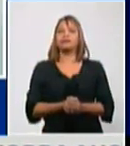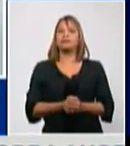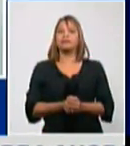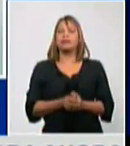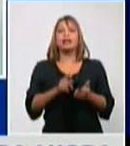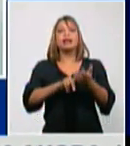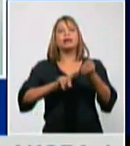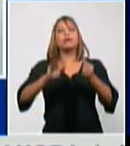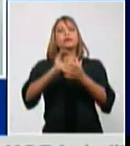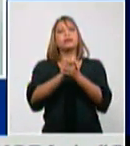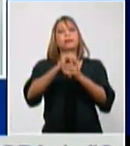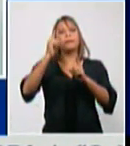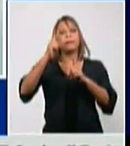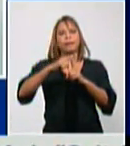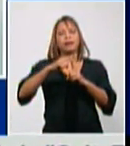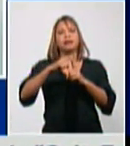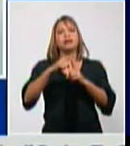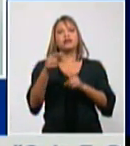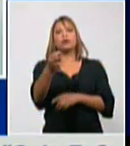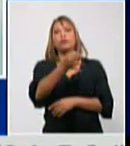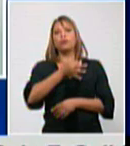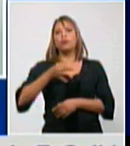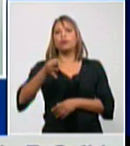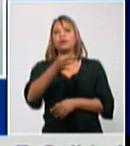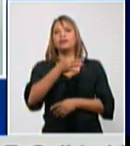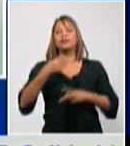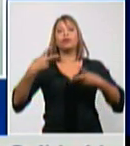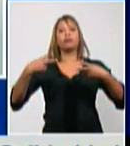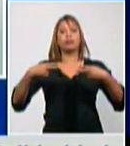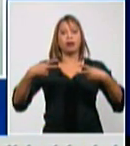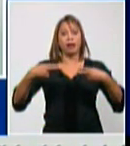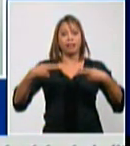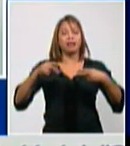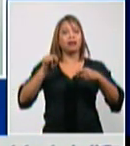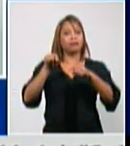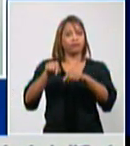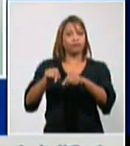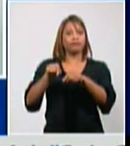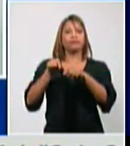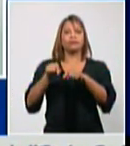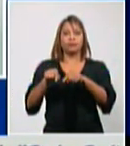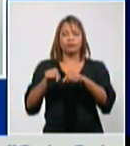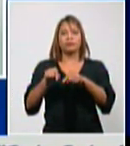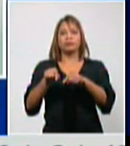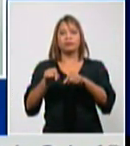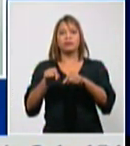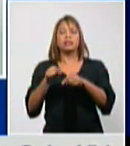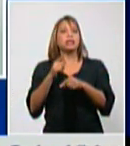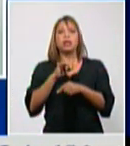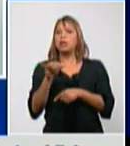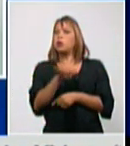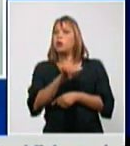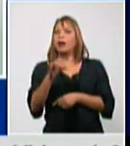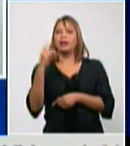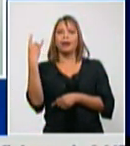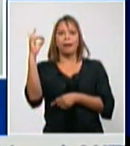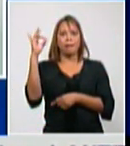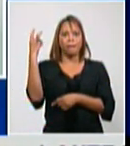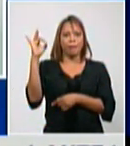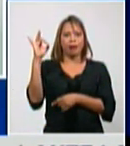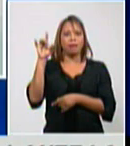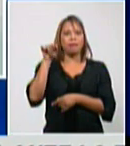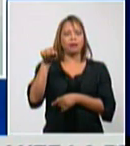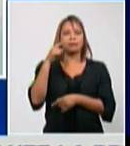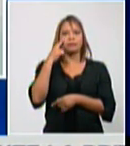Matanzas el municipio de Cárdenas Santiago Santiago y Palma Soriano ¿Tiene La Habana en pantalla